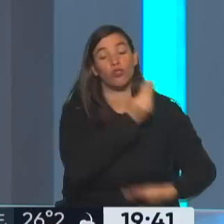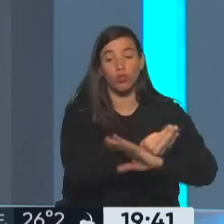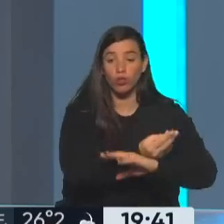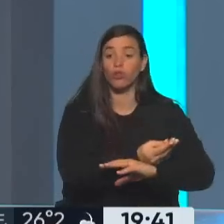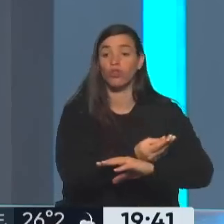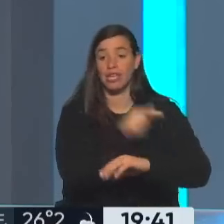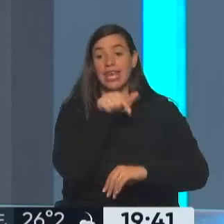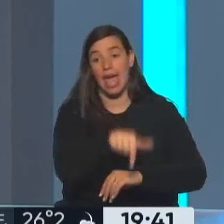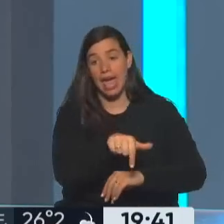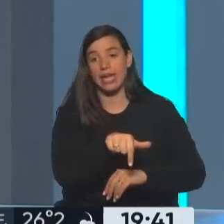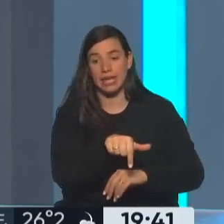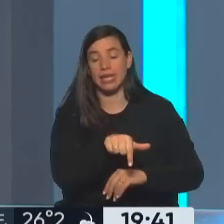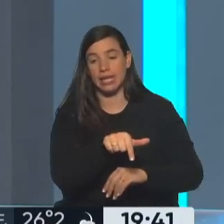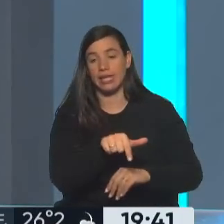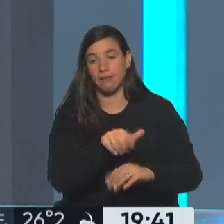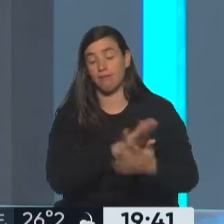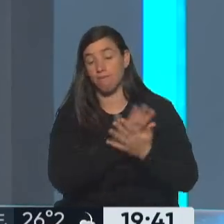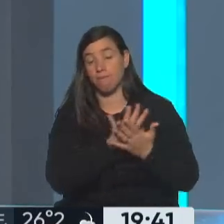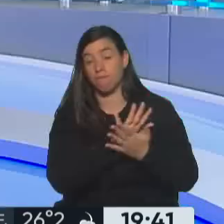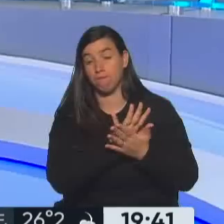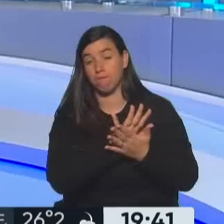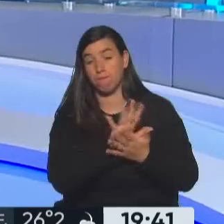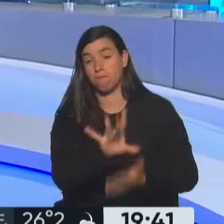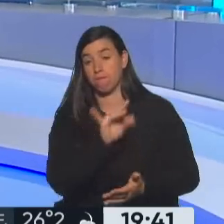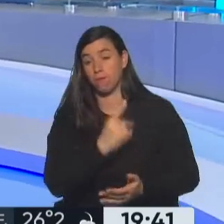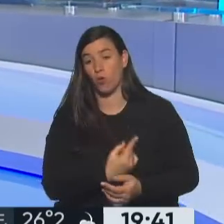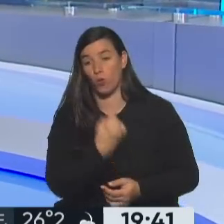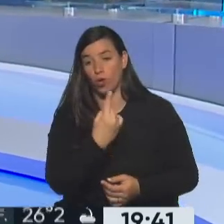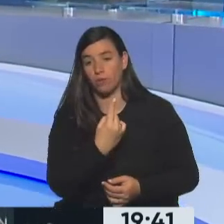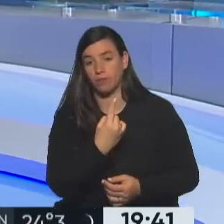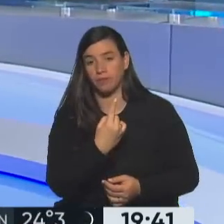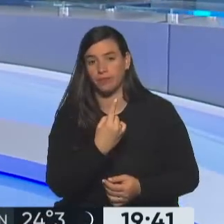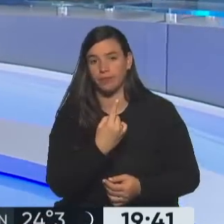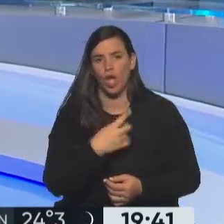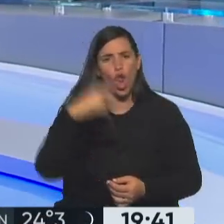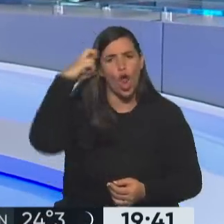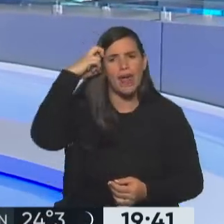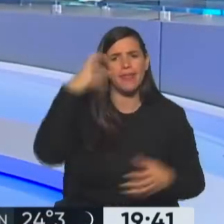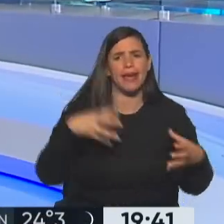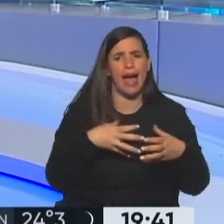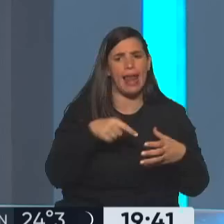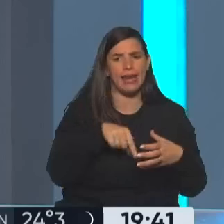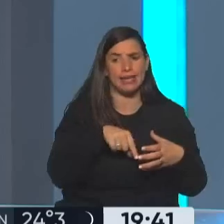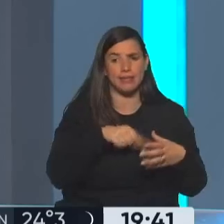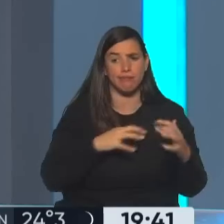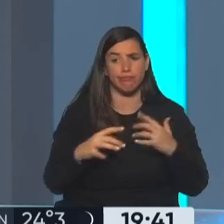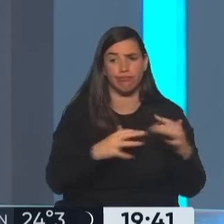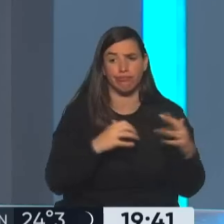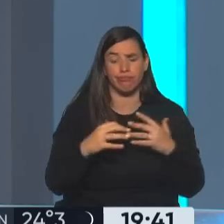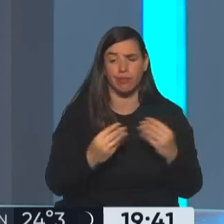cambio los radicales están viendo qué van a hacer con su vida. ¿Tres data de eso? Bueno, depende del territorio, ¿no? Para, escúchate,